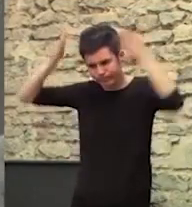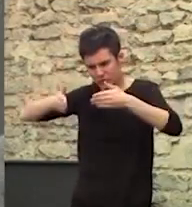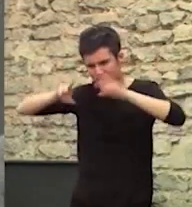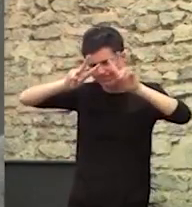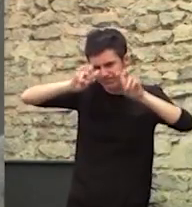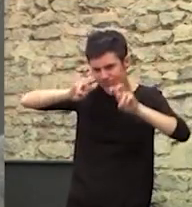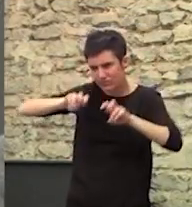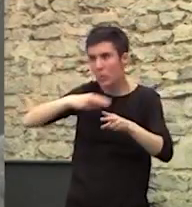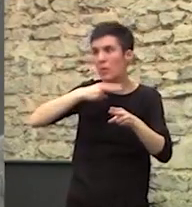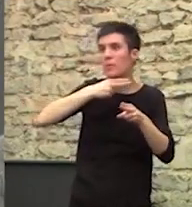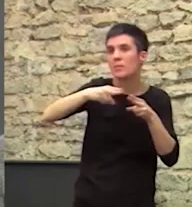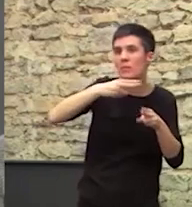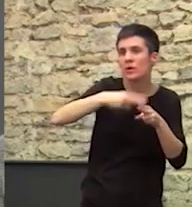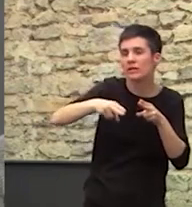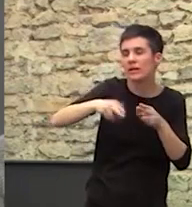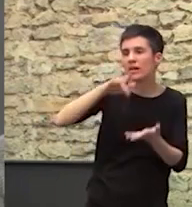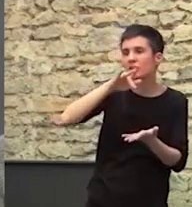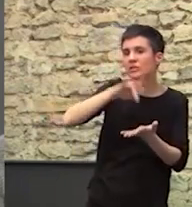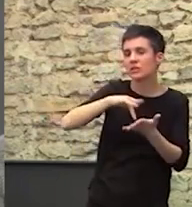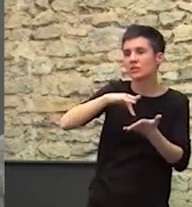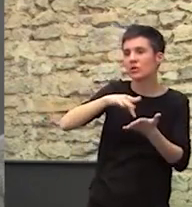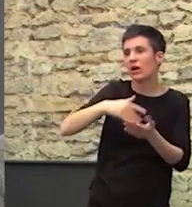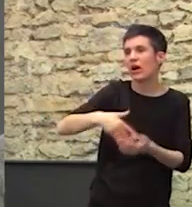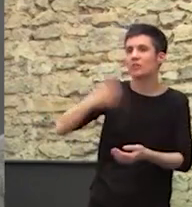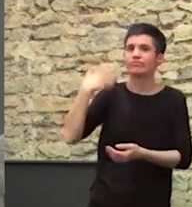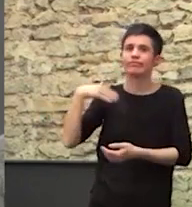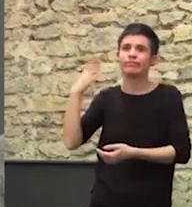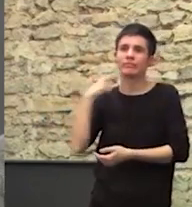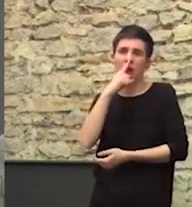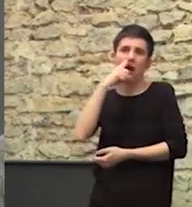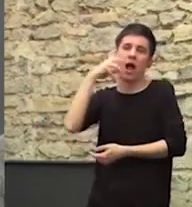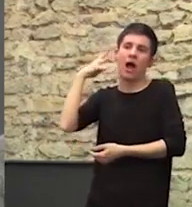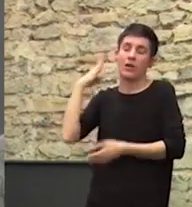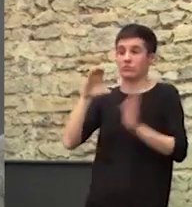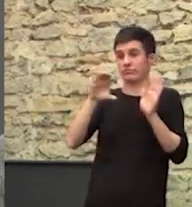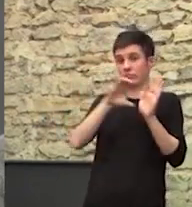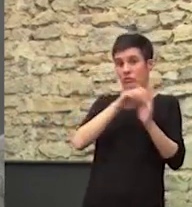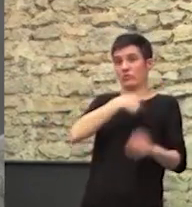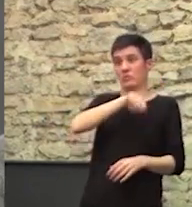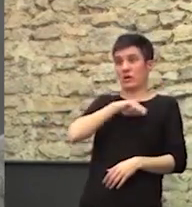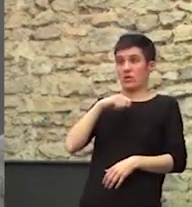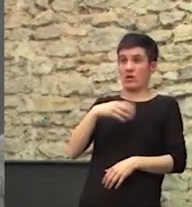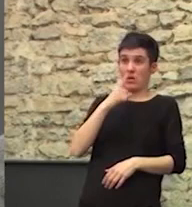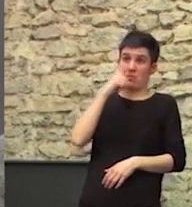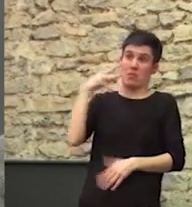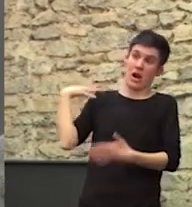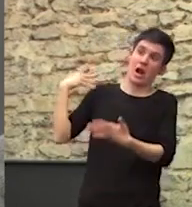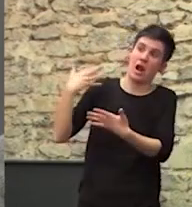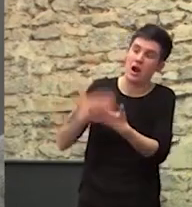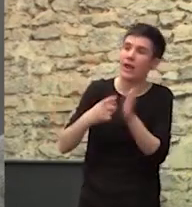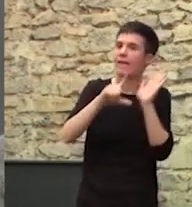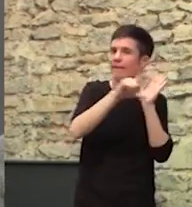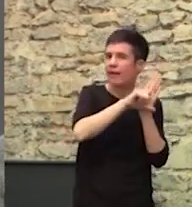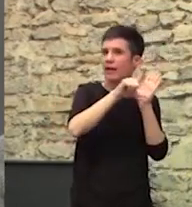Todas las políticas Que se habían puesto en marcha En los últimos años De la Constitución Hasta la actualidad En